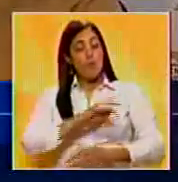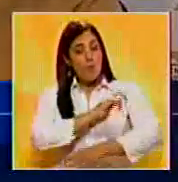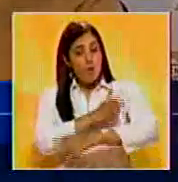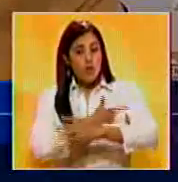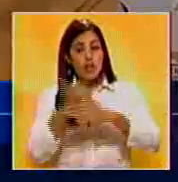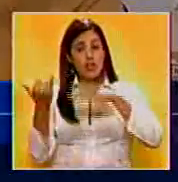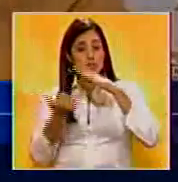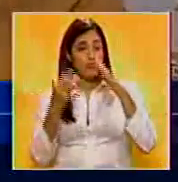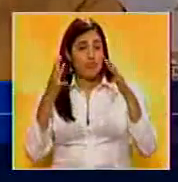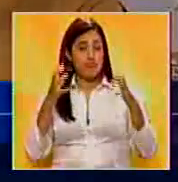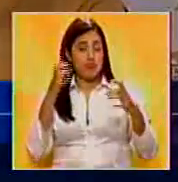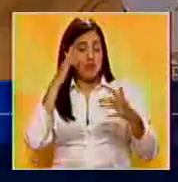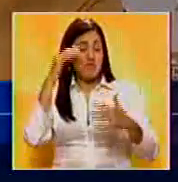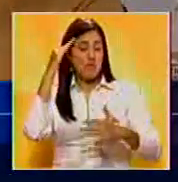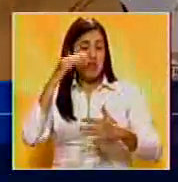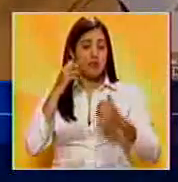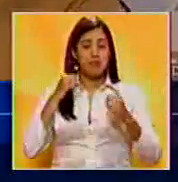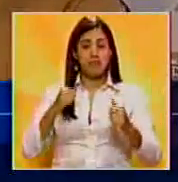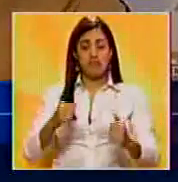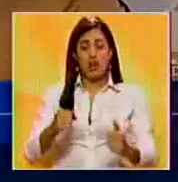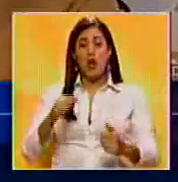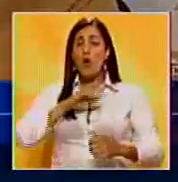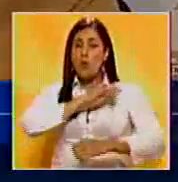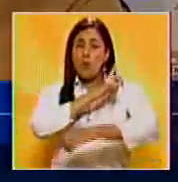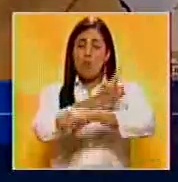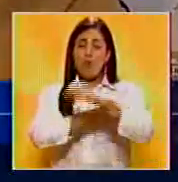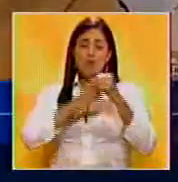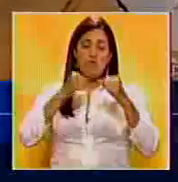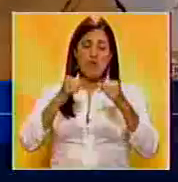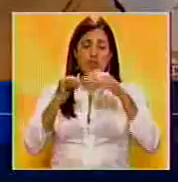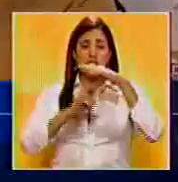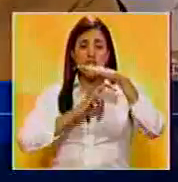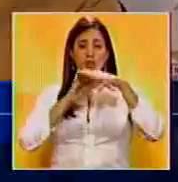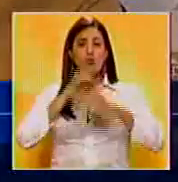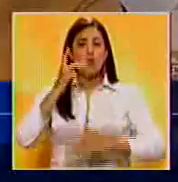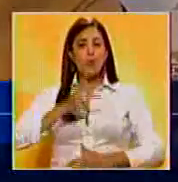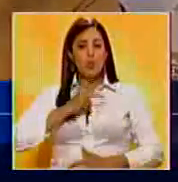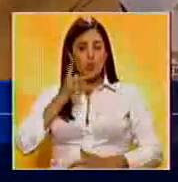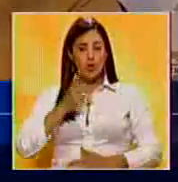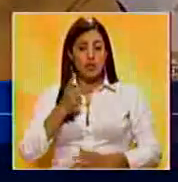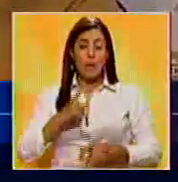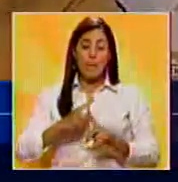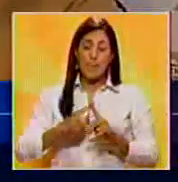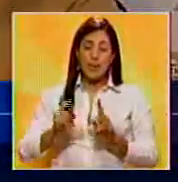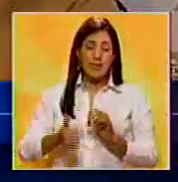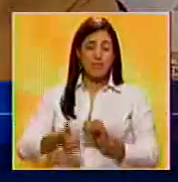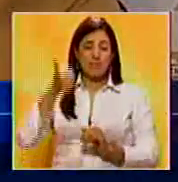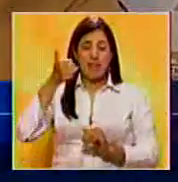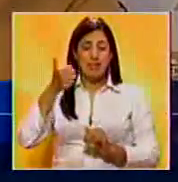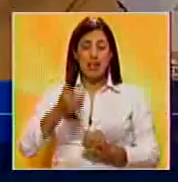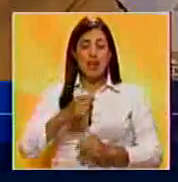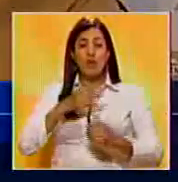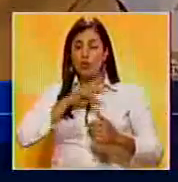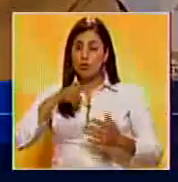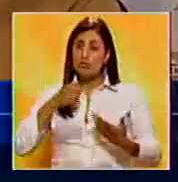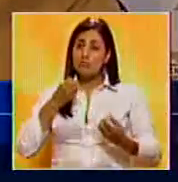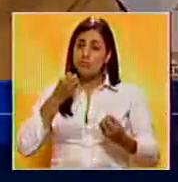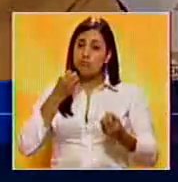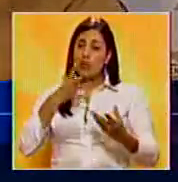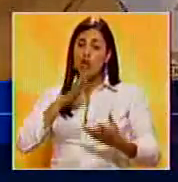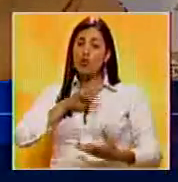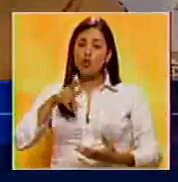poderosas instituciones militares, poderosas instituciones políticas, pero sobre todo, podemos decir,